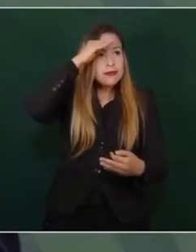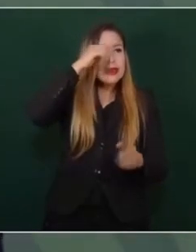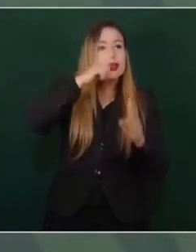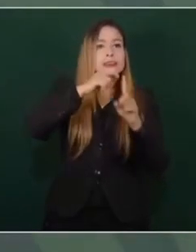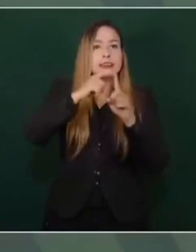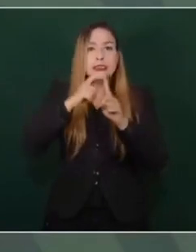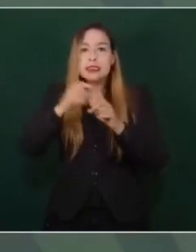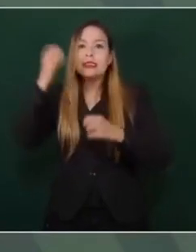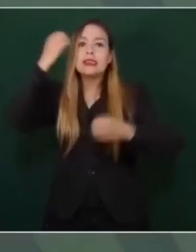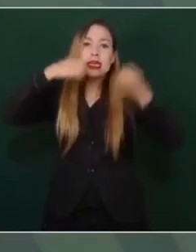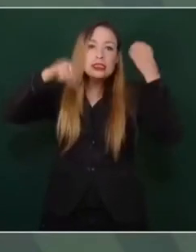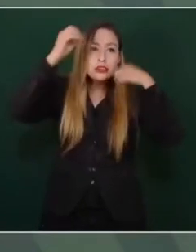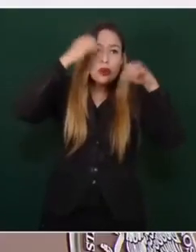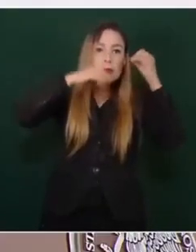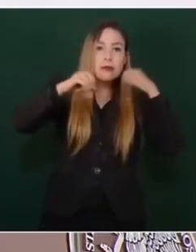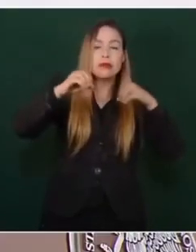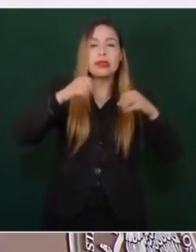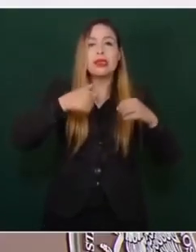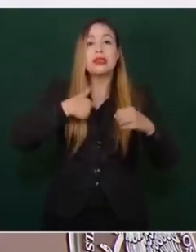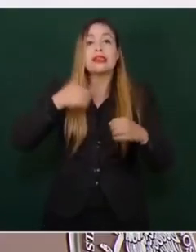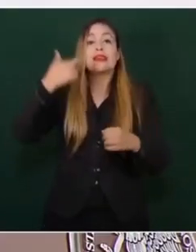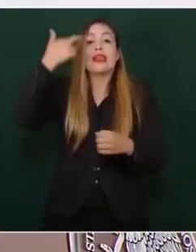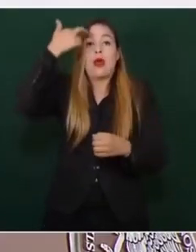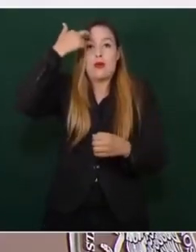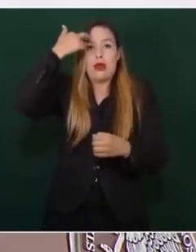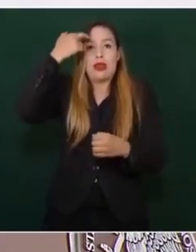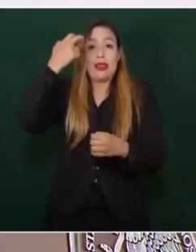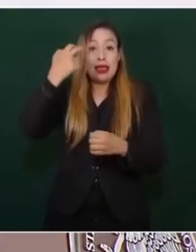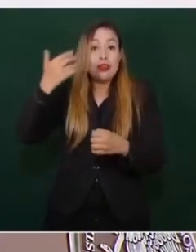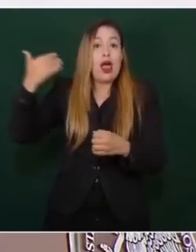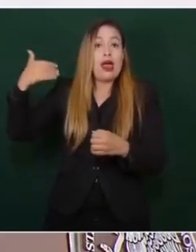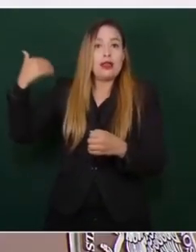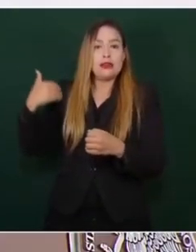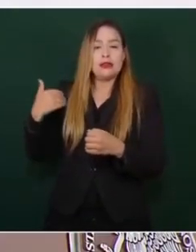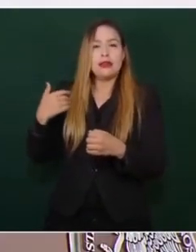para no regresar a lo propio,